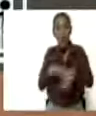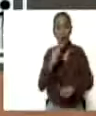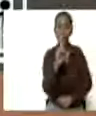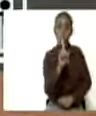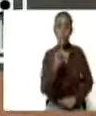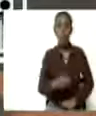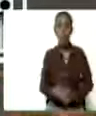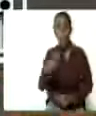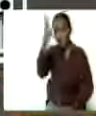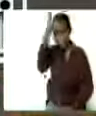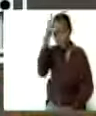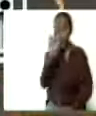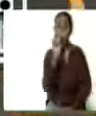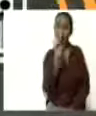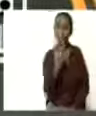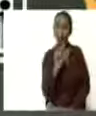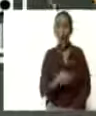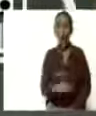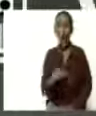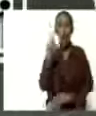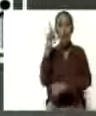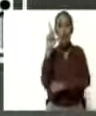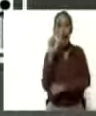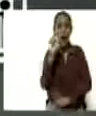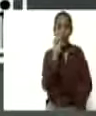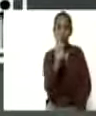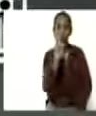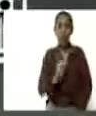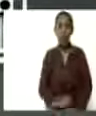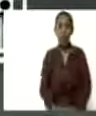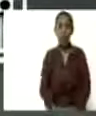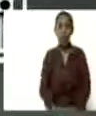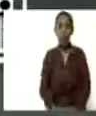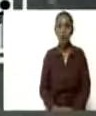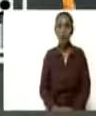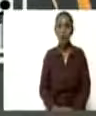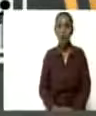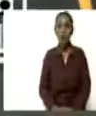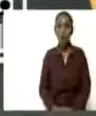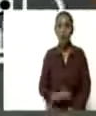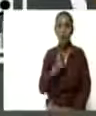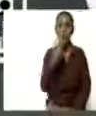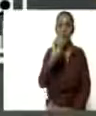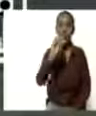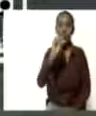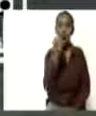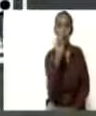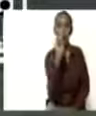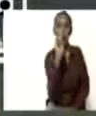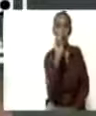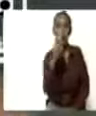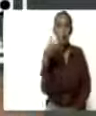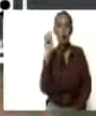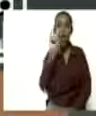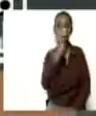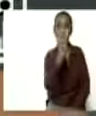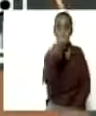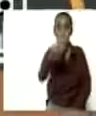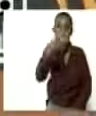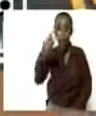Falcón, se mantienen dos. Lara, se mantienen uno. En Los Roques, dos casos.